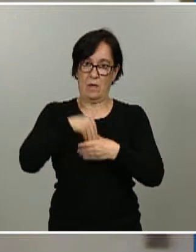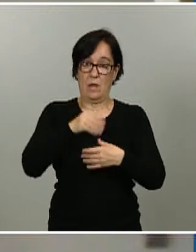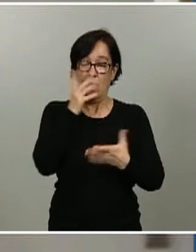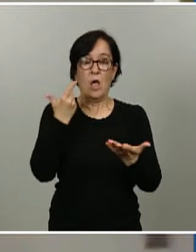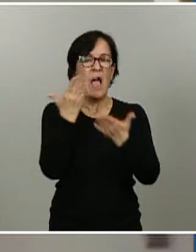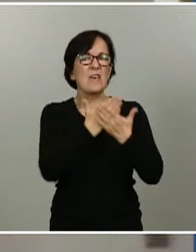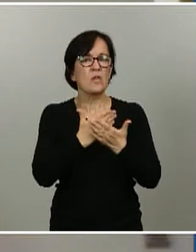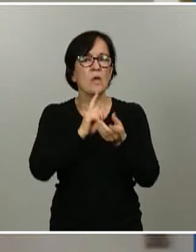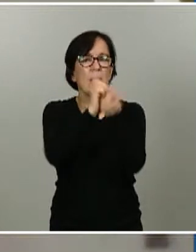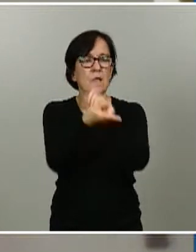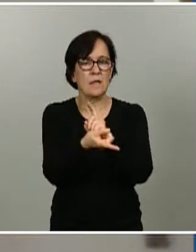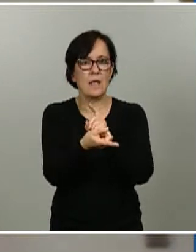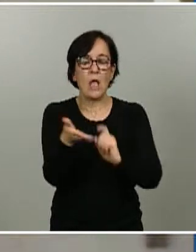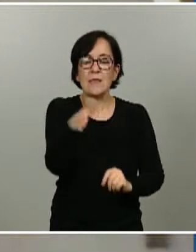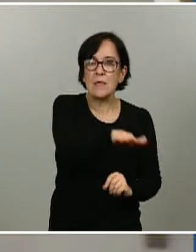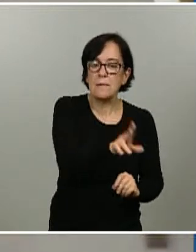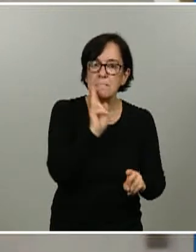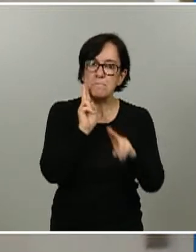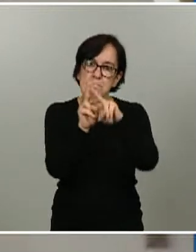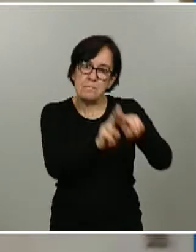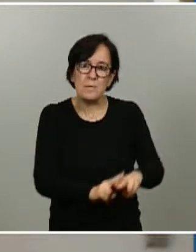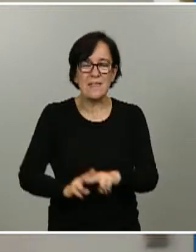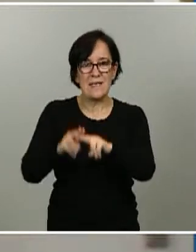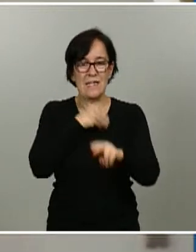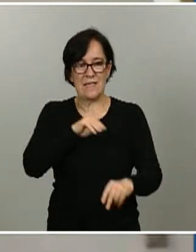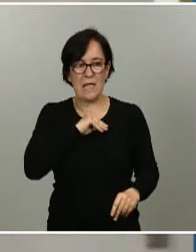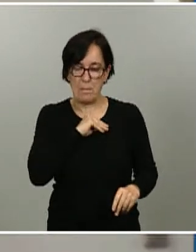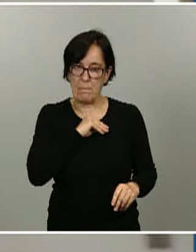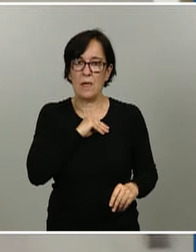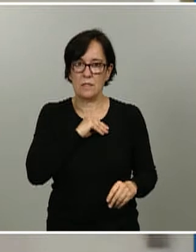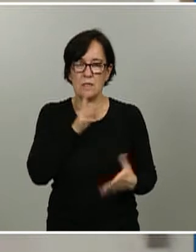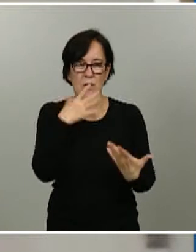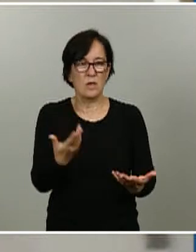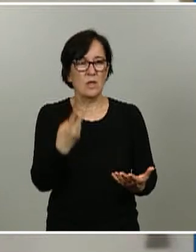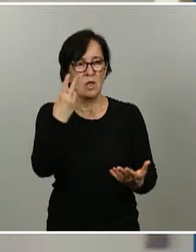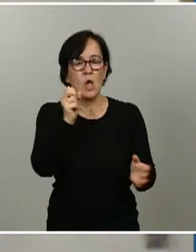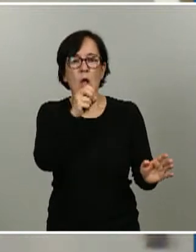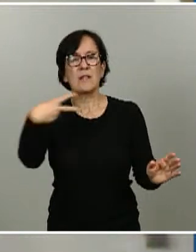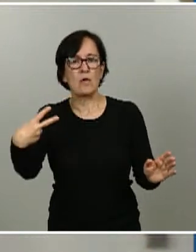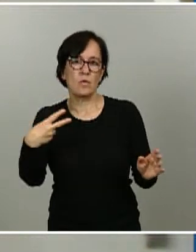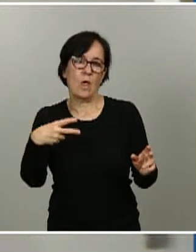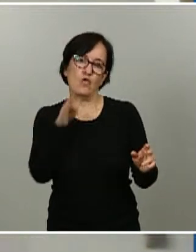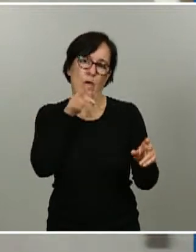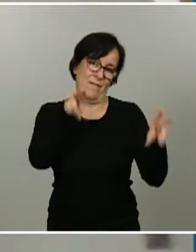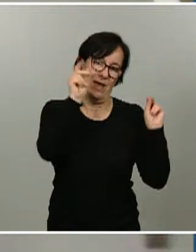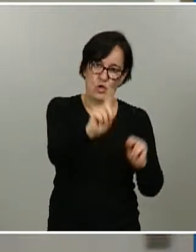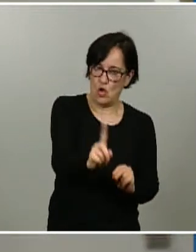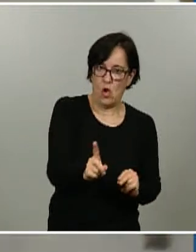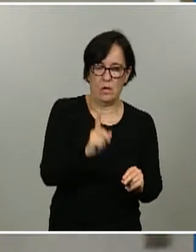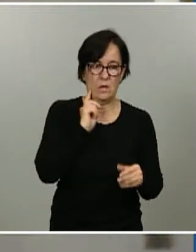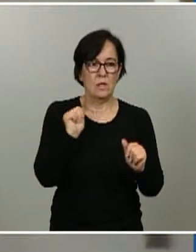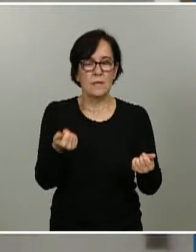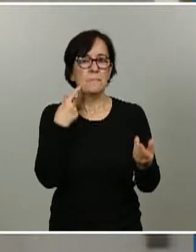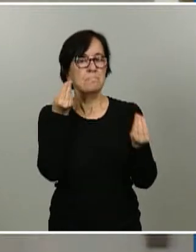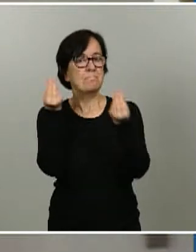la letalidad observada en España. Y si, bueno, son resultados preliminares, pero me gustaría saber si sustancialmente